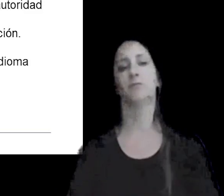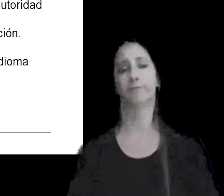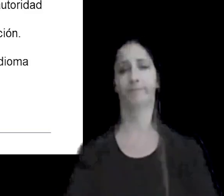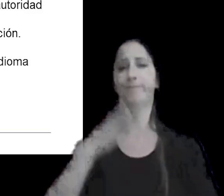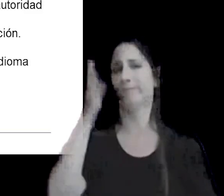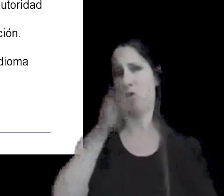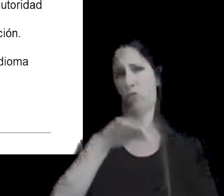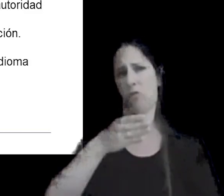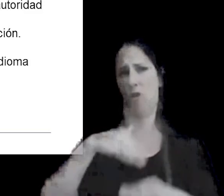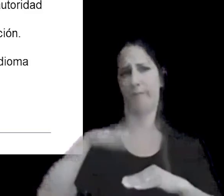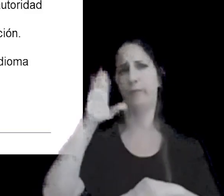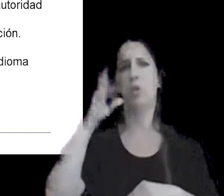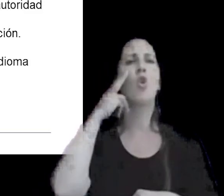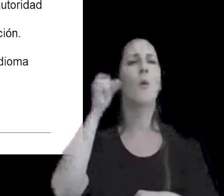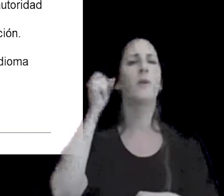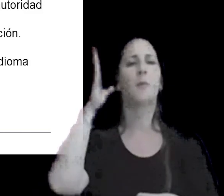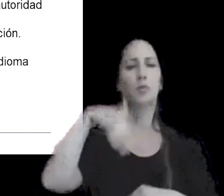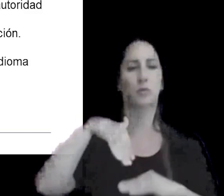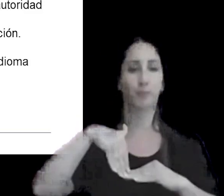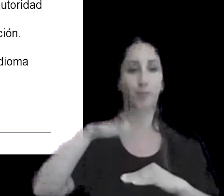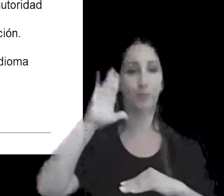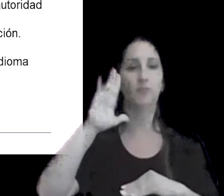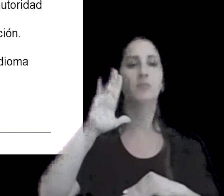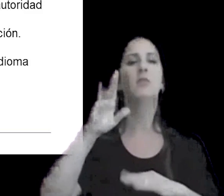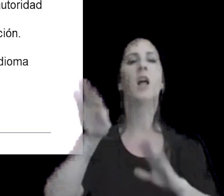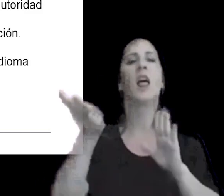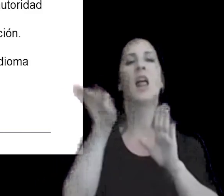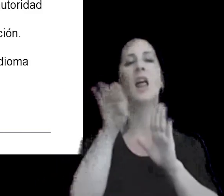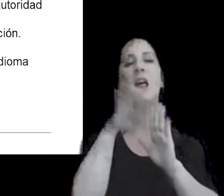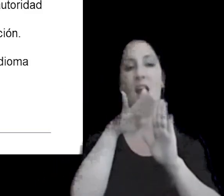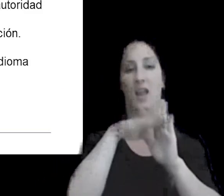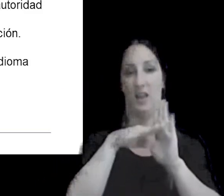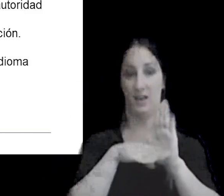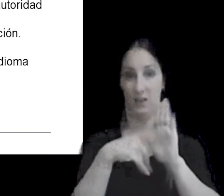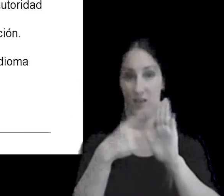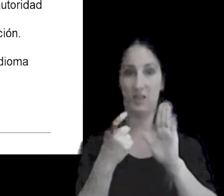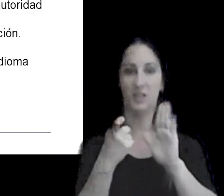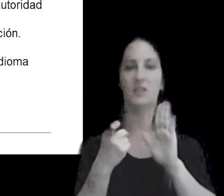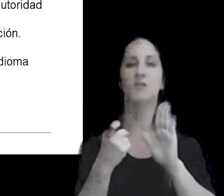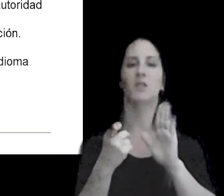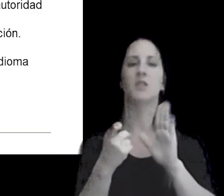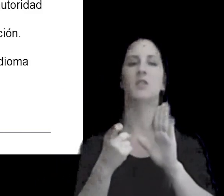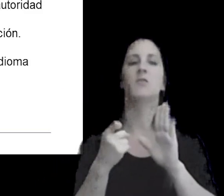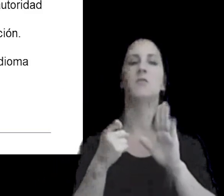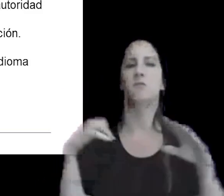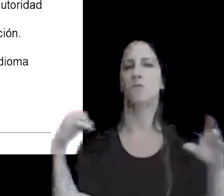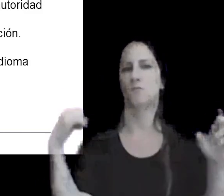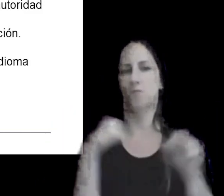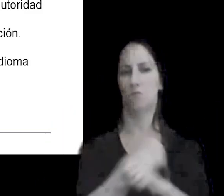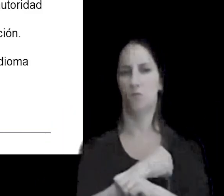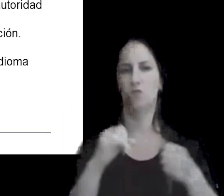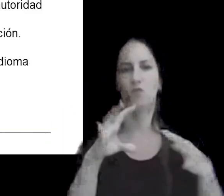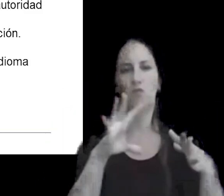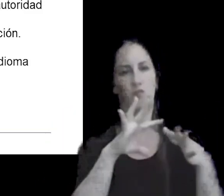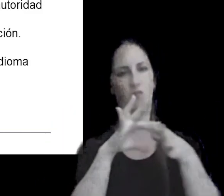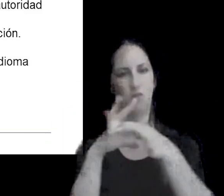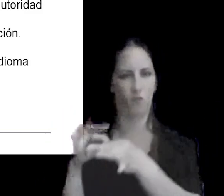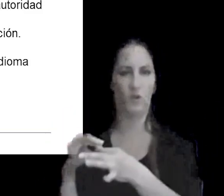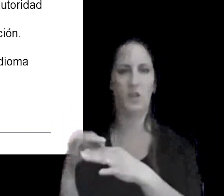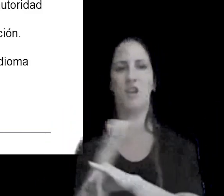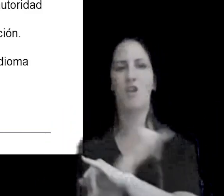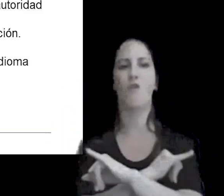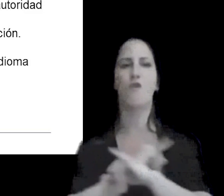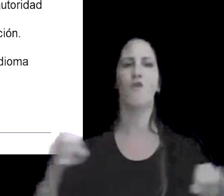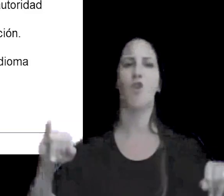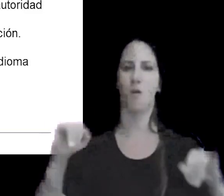porcentaje más del 90% de los países también tienen regímenes de sanción asociadas con el informe